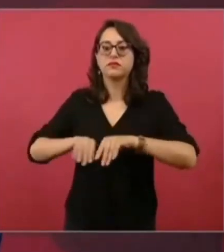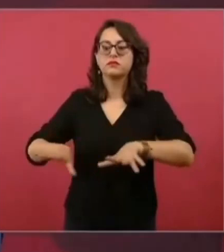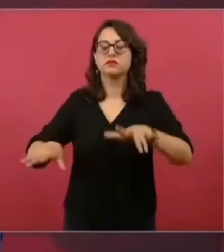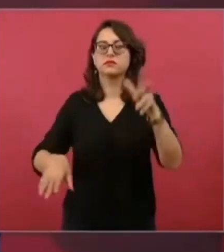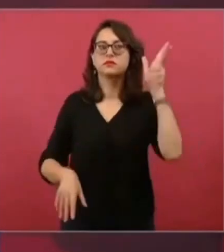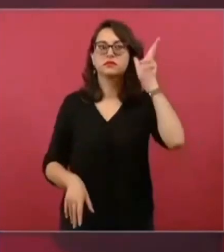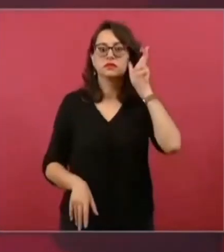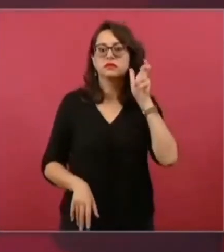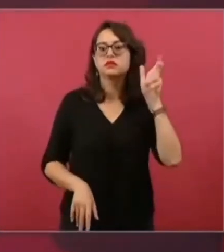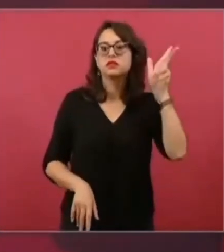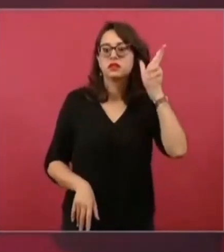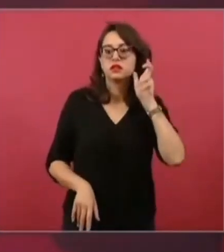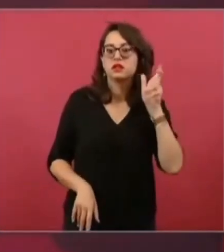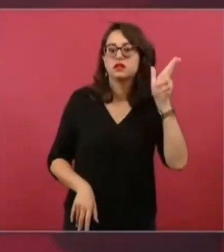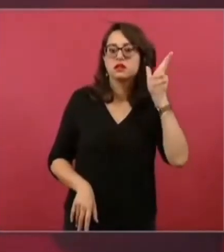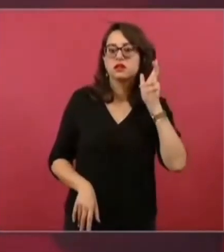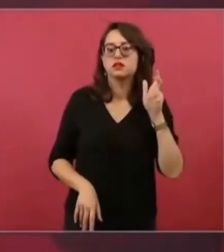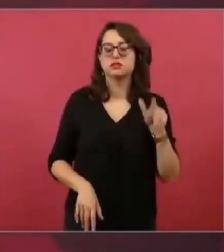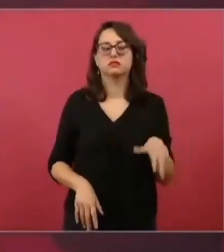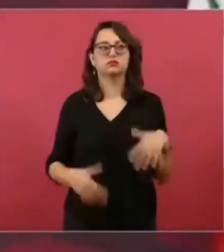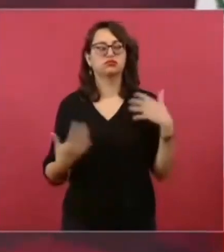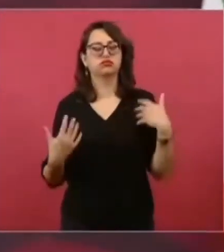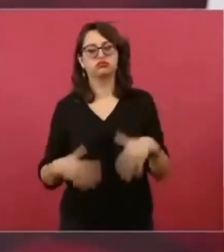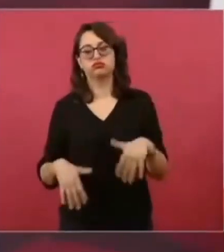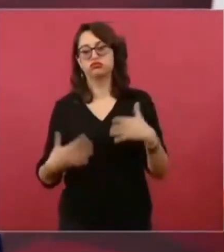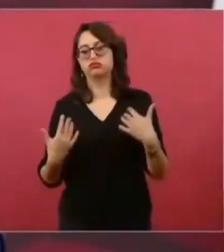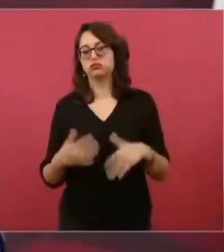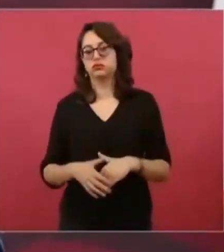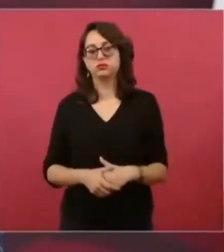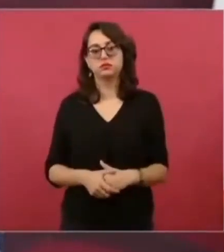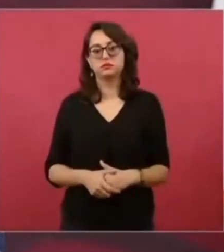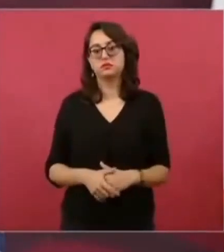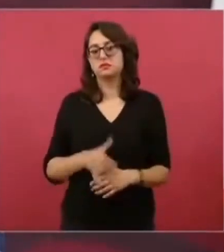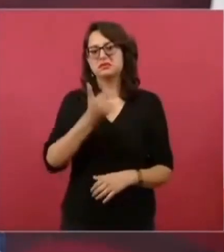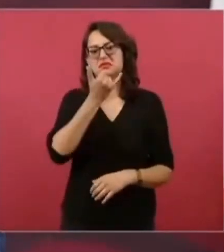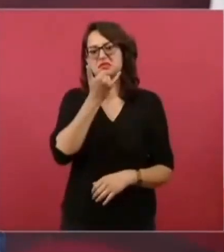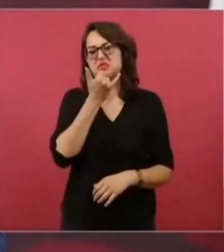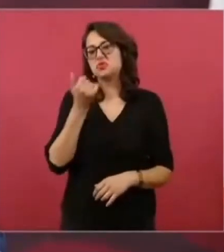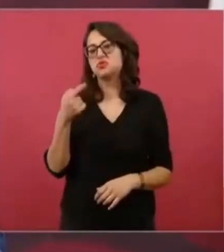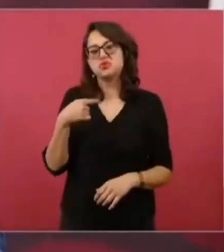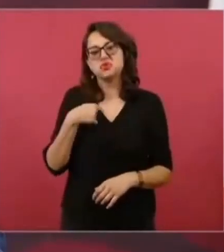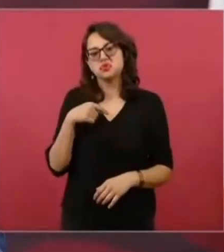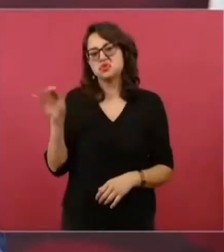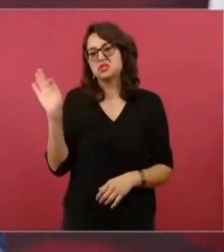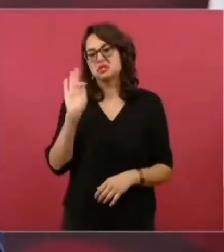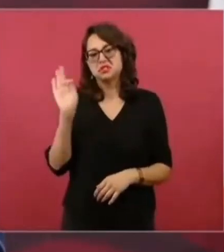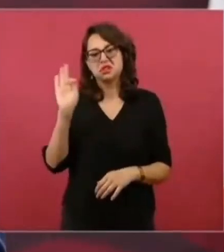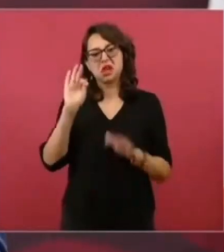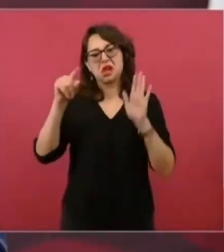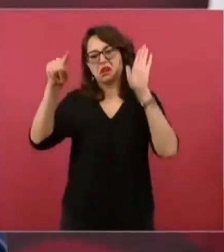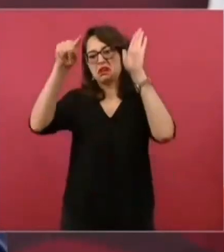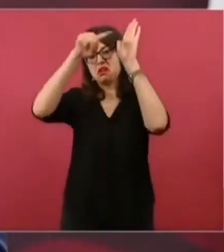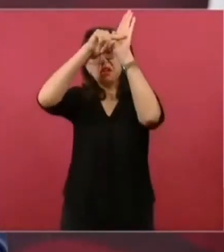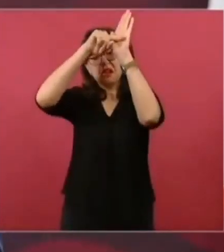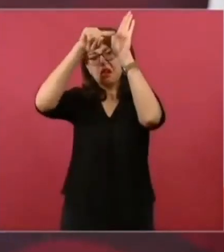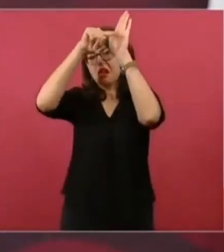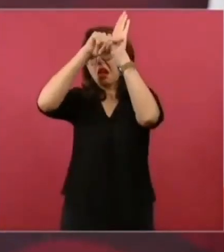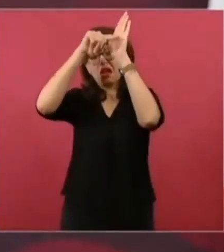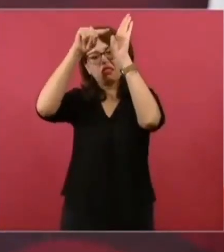Y yo soy muy mal pensado o precavido. Siempre